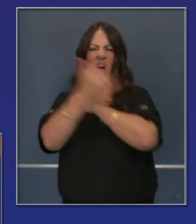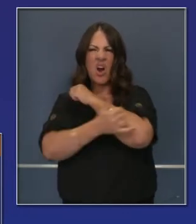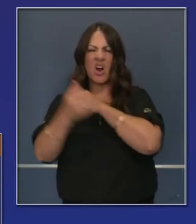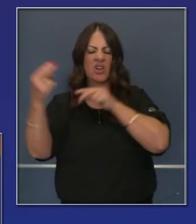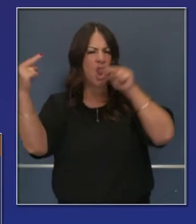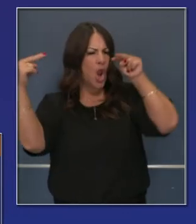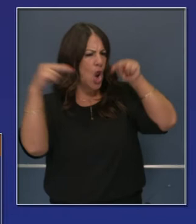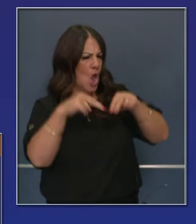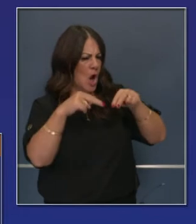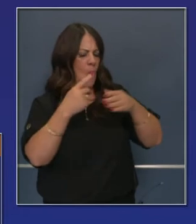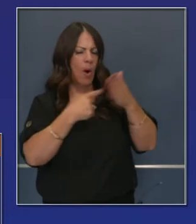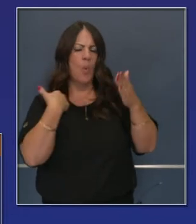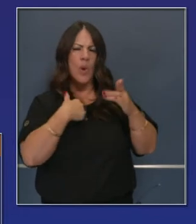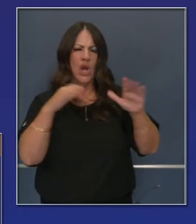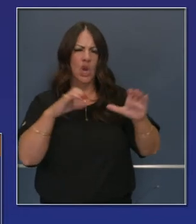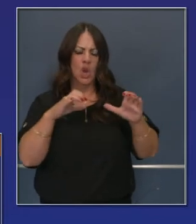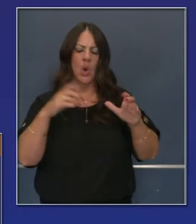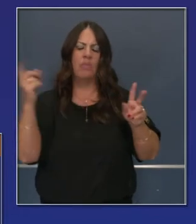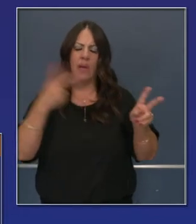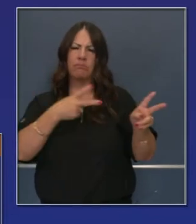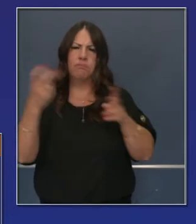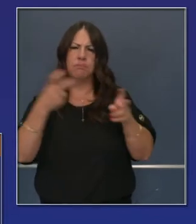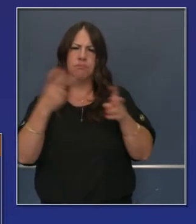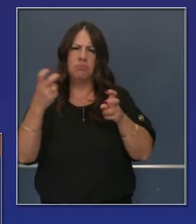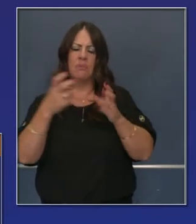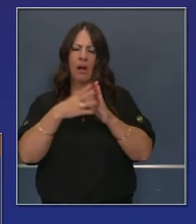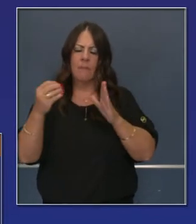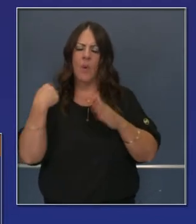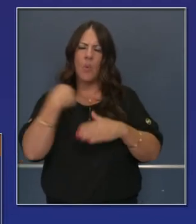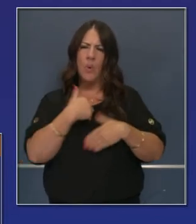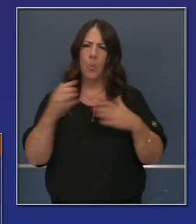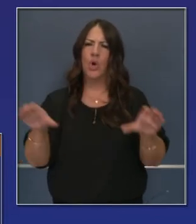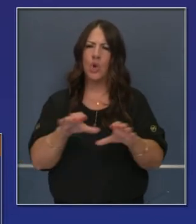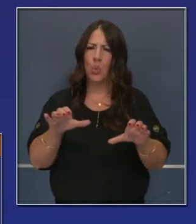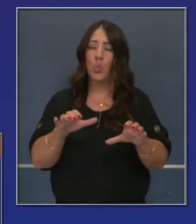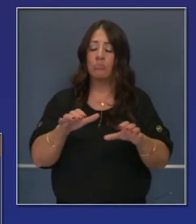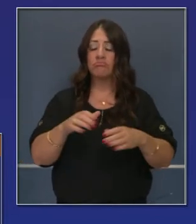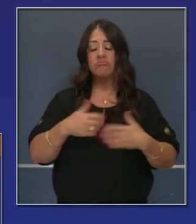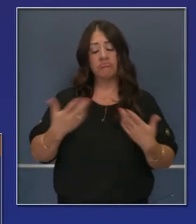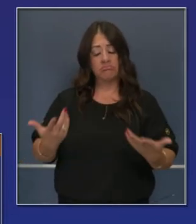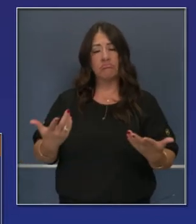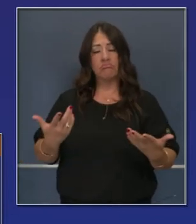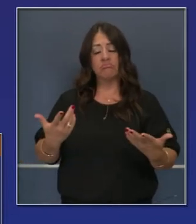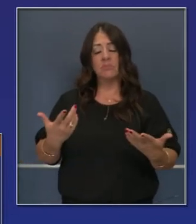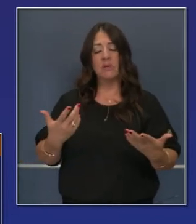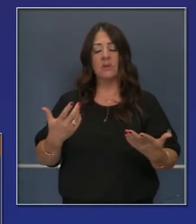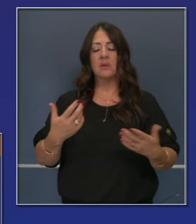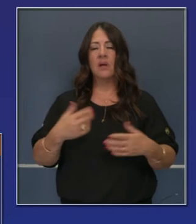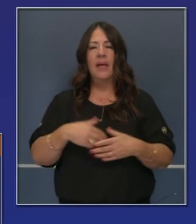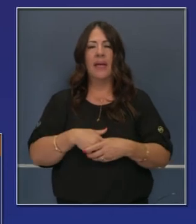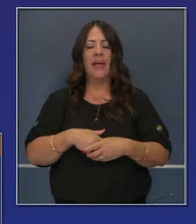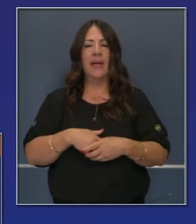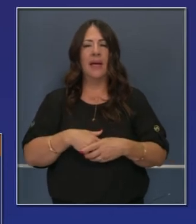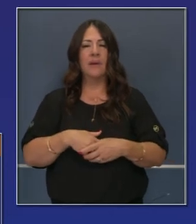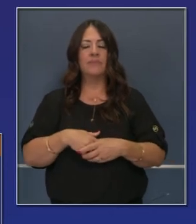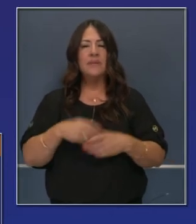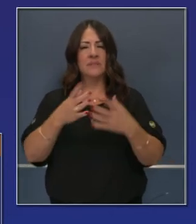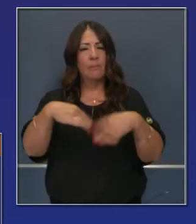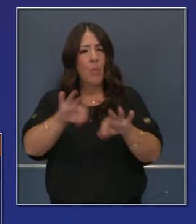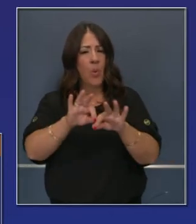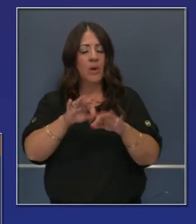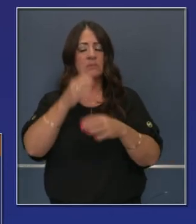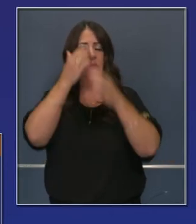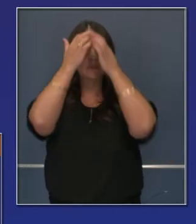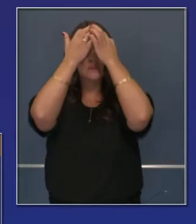internacional. Estamos muy orgullosos de eso y orgullosos de la retroalimentación que recibimos de